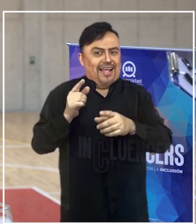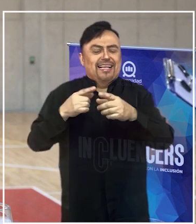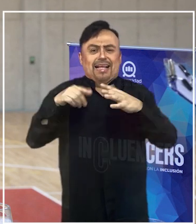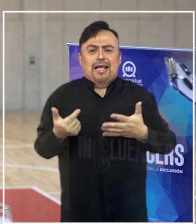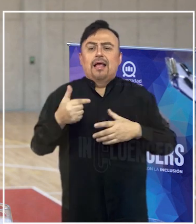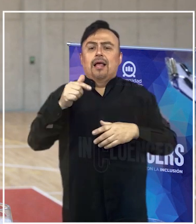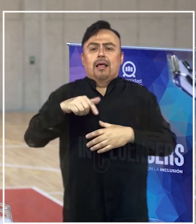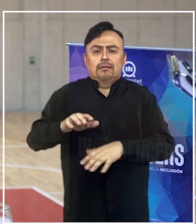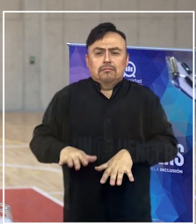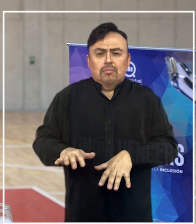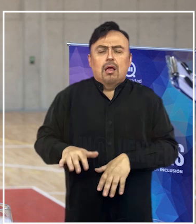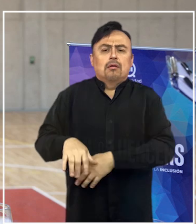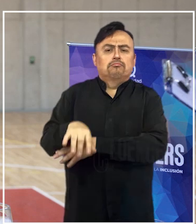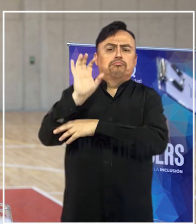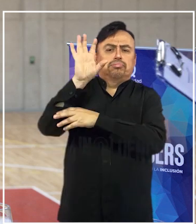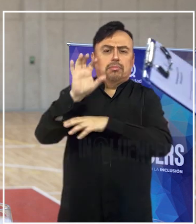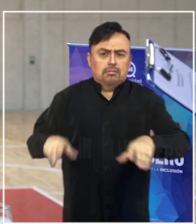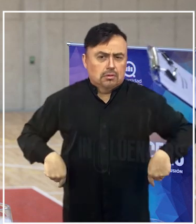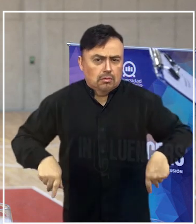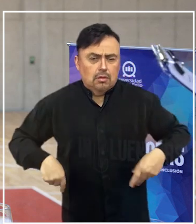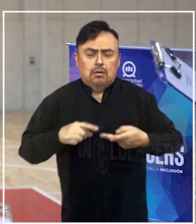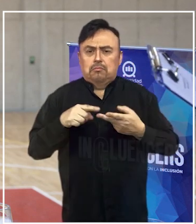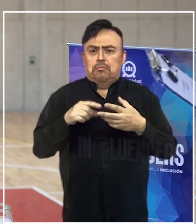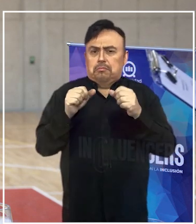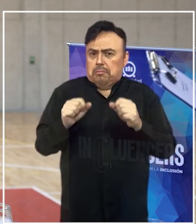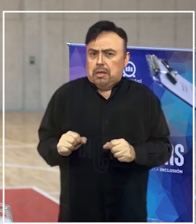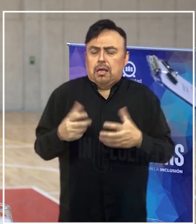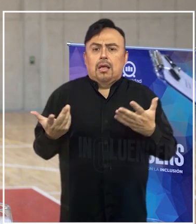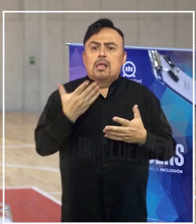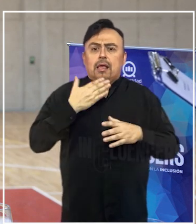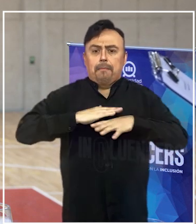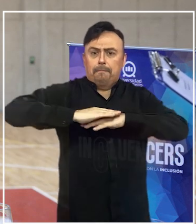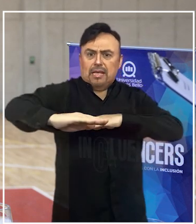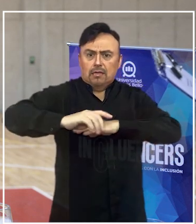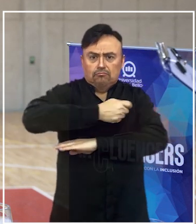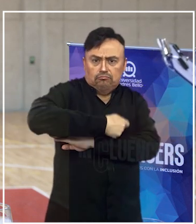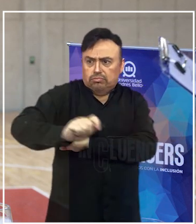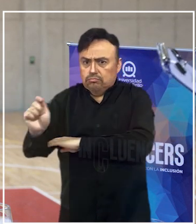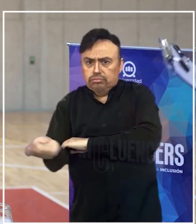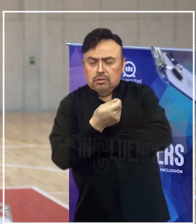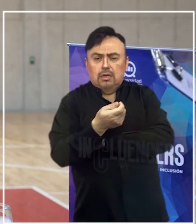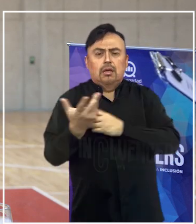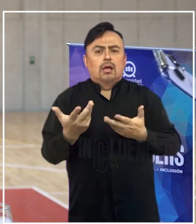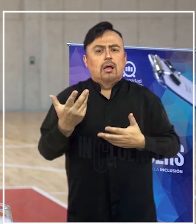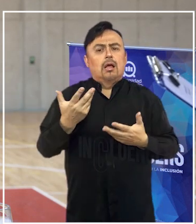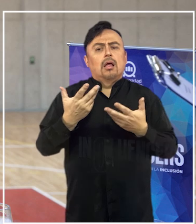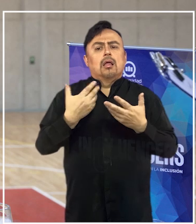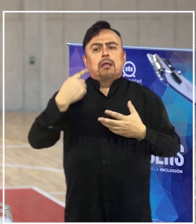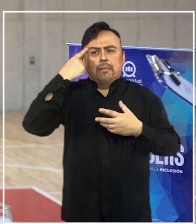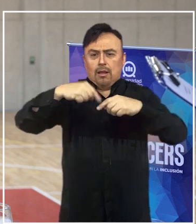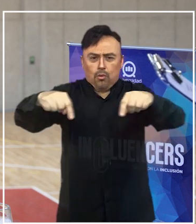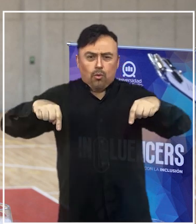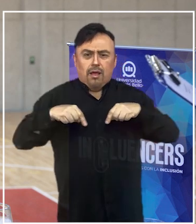el básquetbol en silla de rueda, poder tener el paratenis de mesa, poder pensar en un espacio para las bochas,